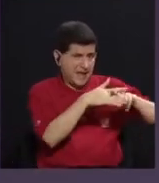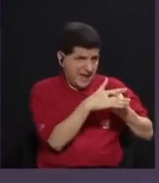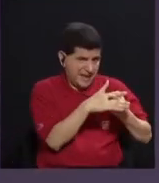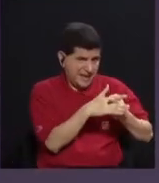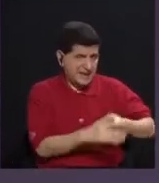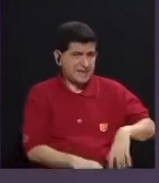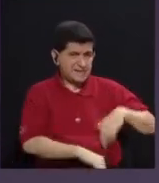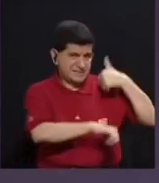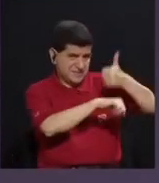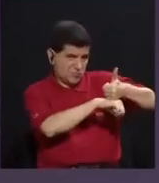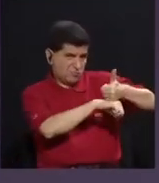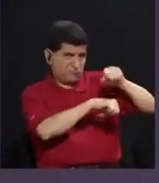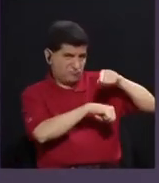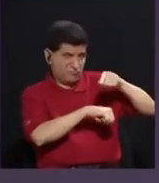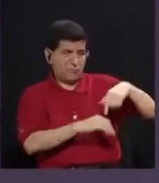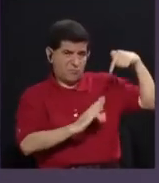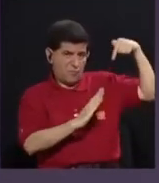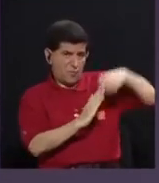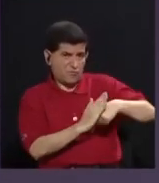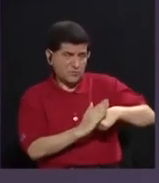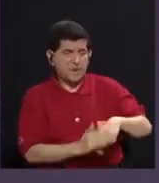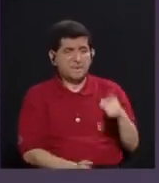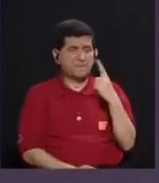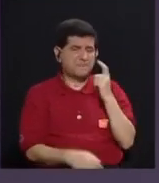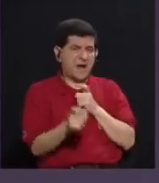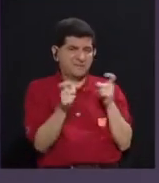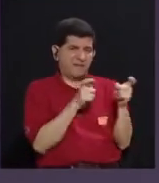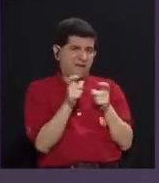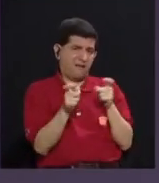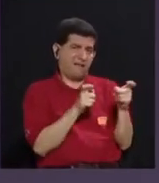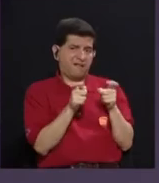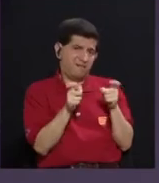fundacionales es profundamente patriarcal,